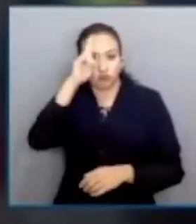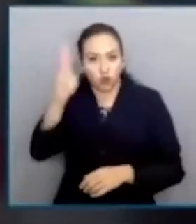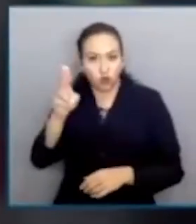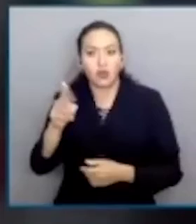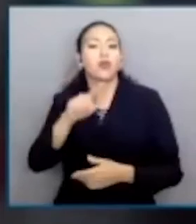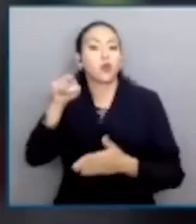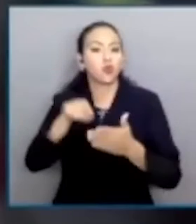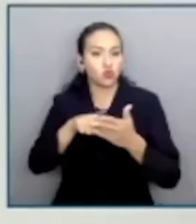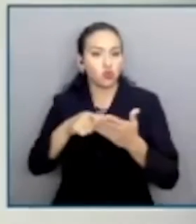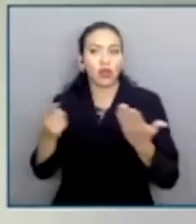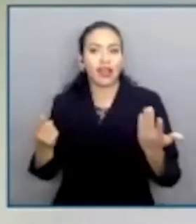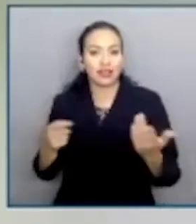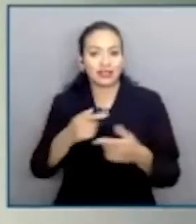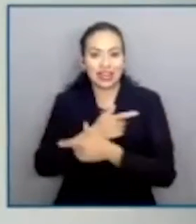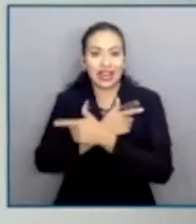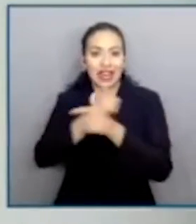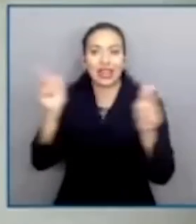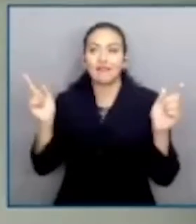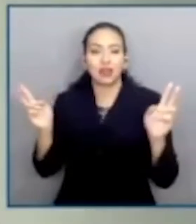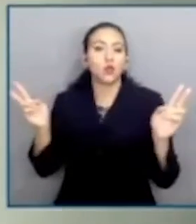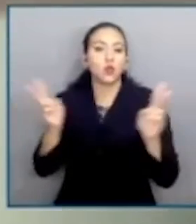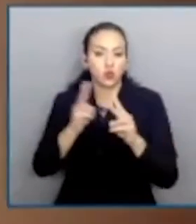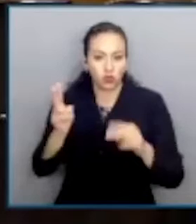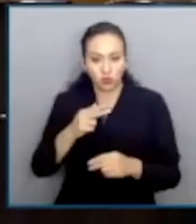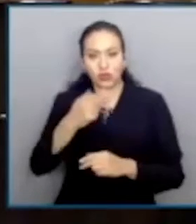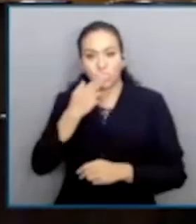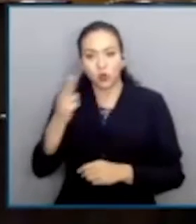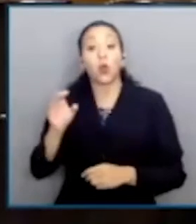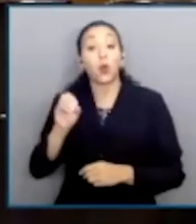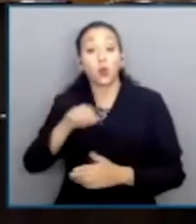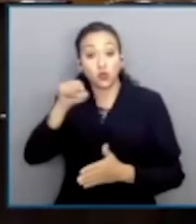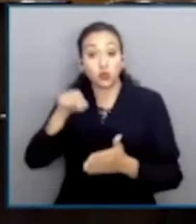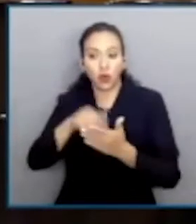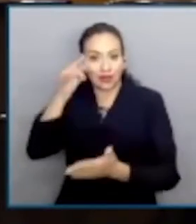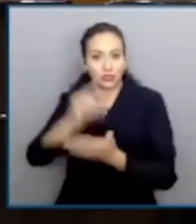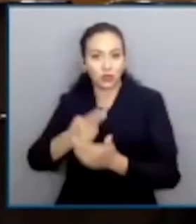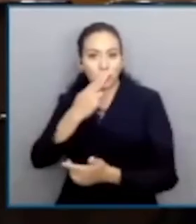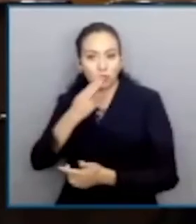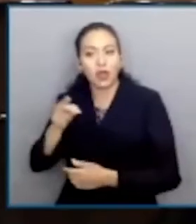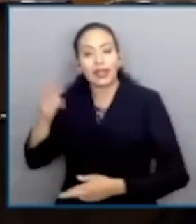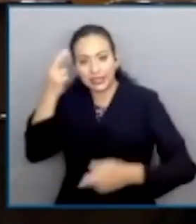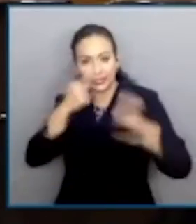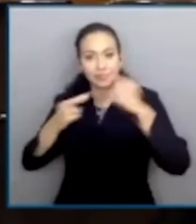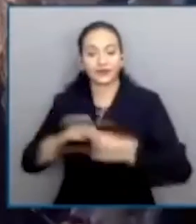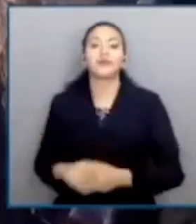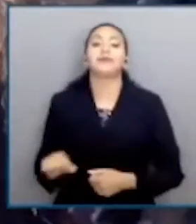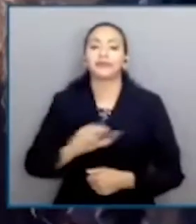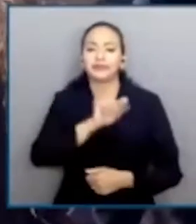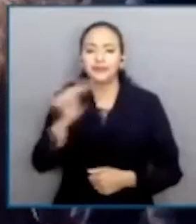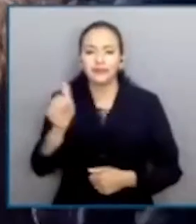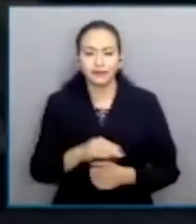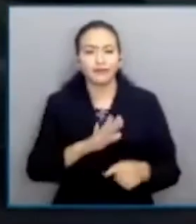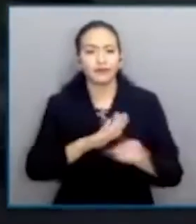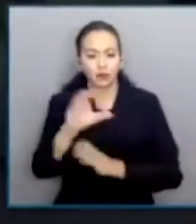100% libres de humo y a las zonas exclusivas para fumar. Hay un amparo directo en revisión por el que resolvería sobre la constitucionalidad